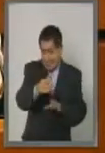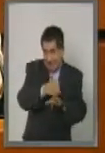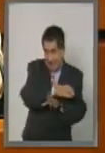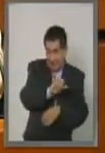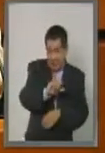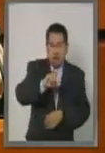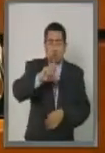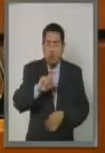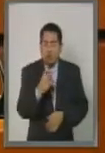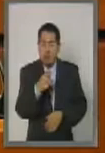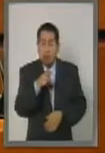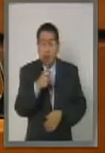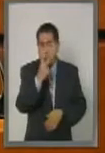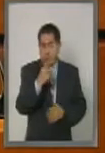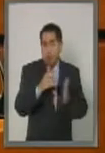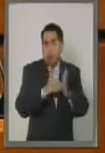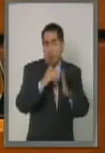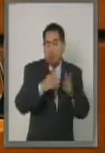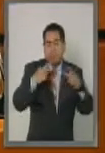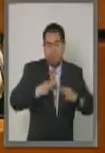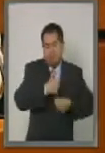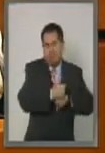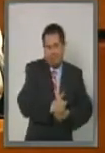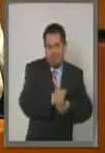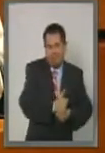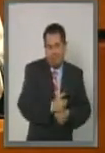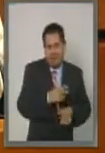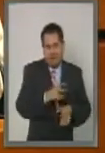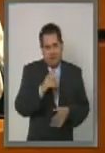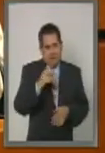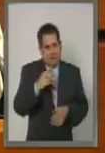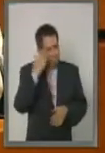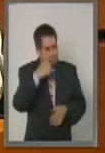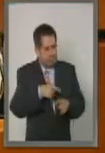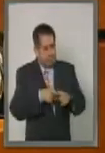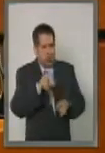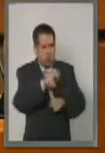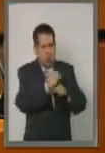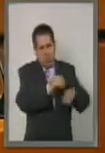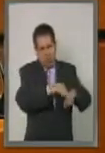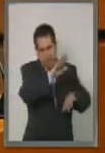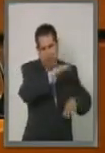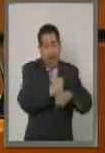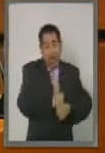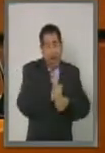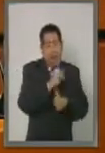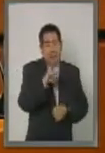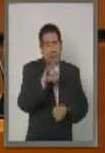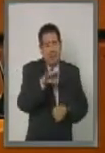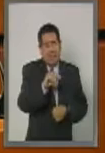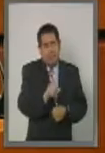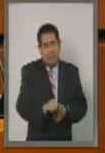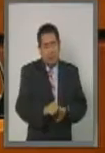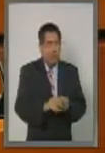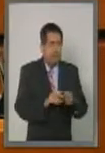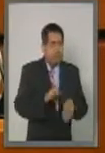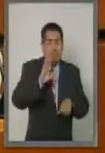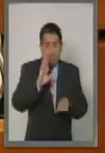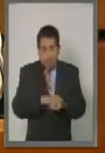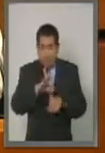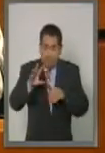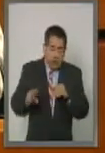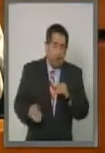.2 millones de víctimas del delito mayores de 18 años en todo el país. Si a esta cifra